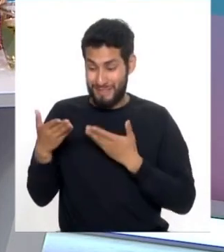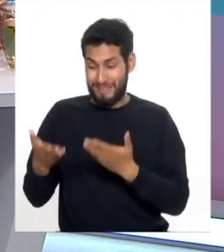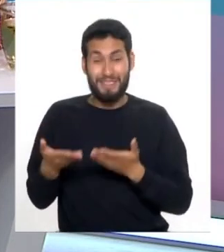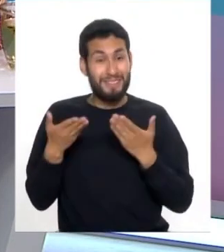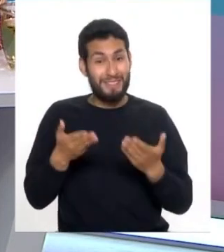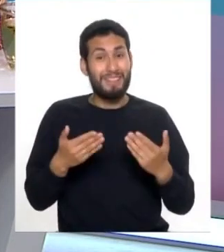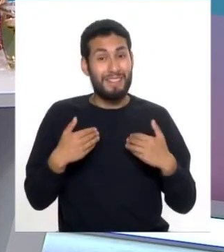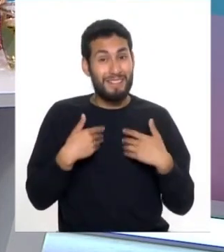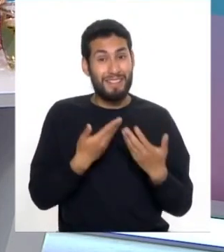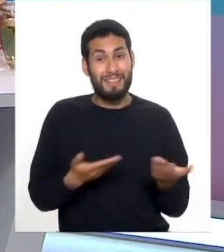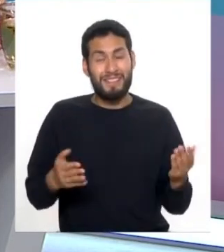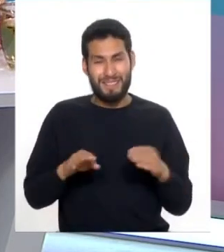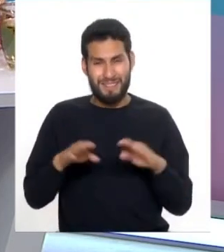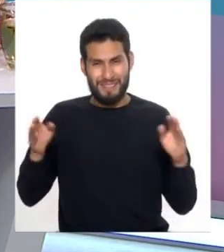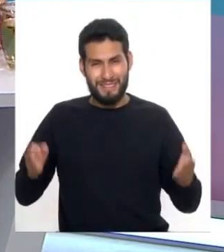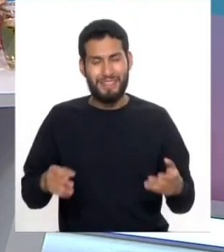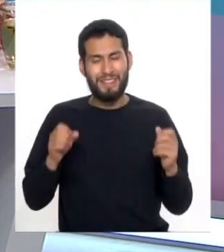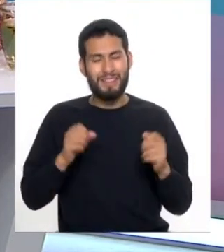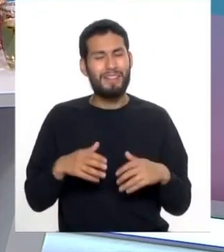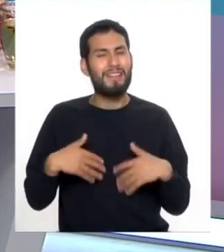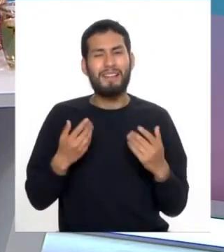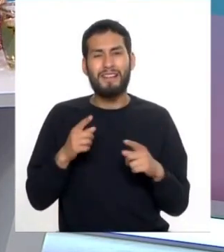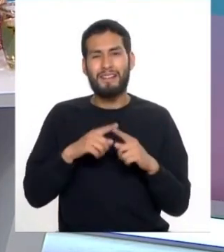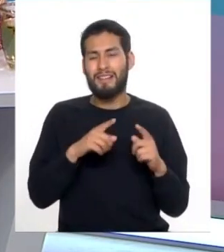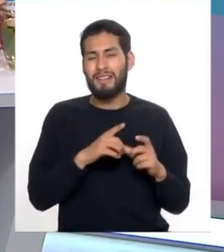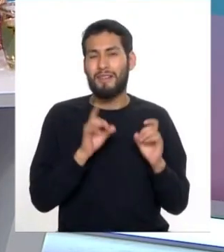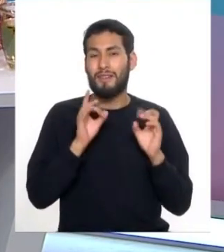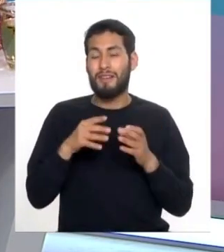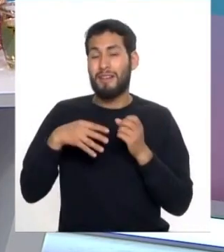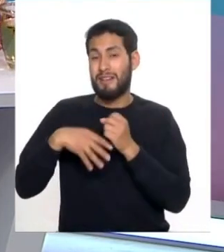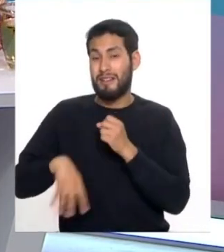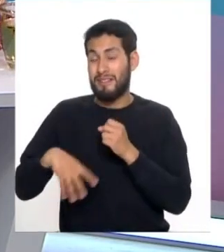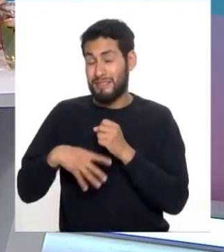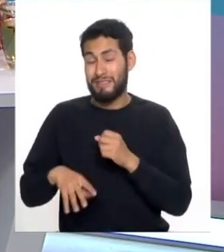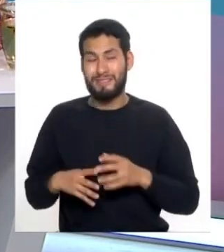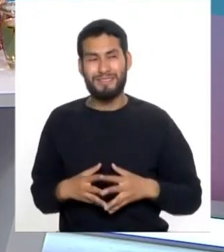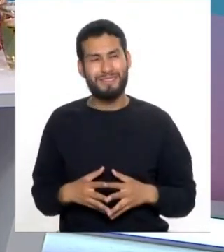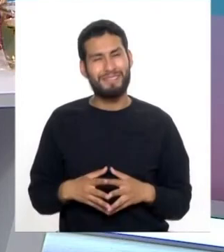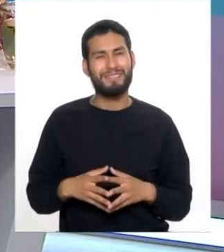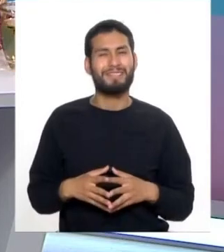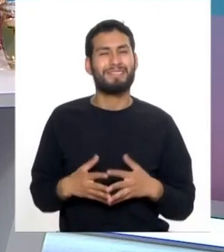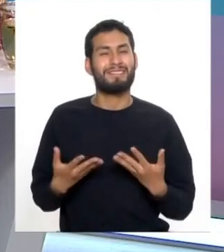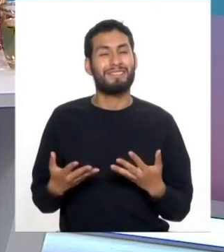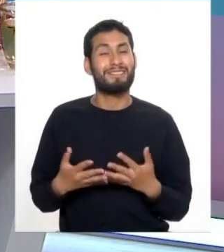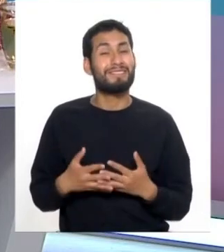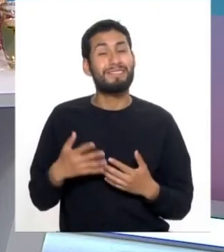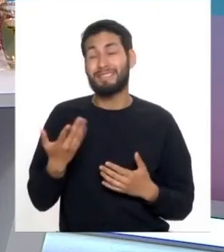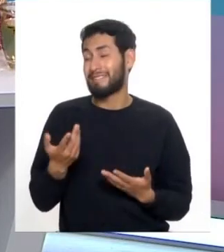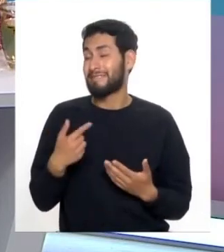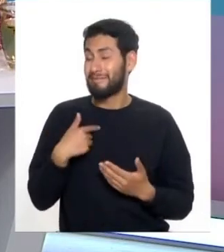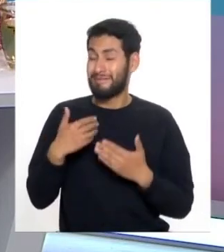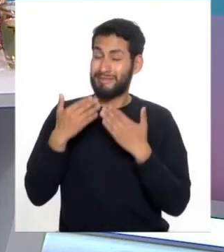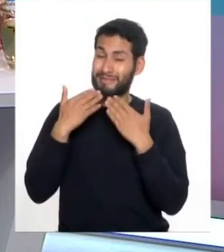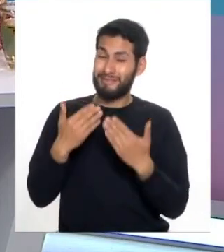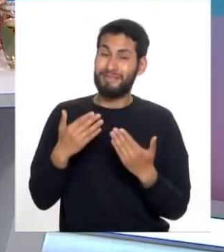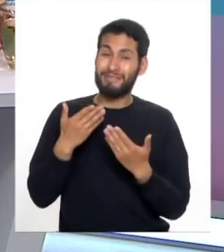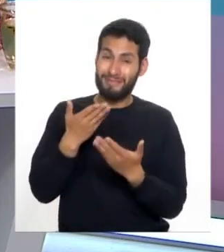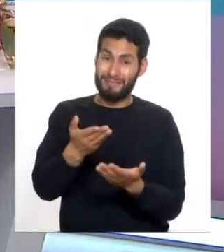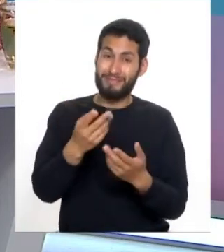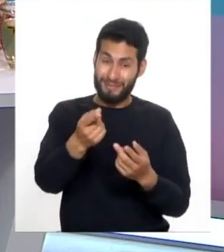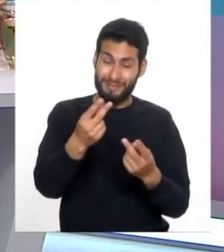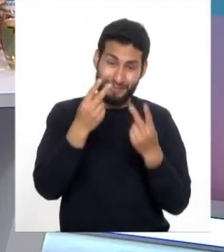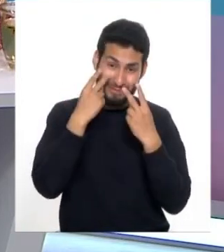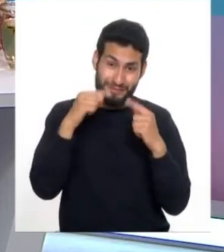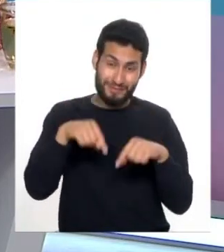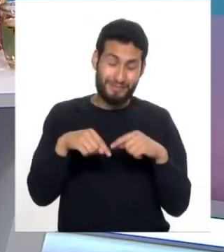tenemos aquí en la mesa para tratar los episodios de Reikos y no me queda más que agradecerles a ustedes por estar